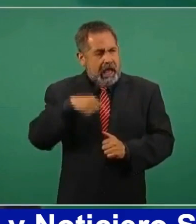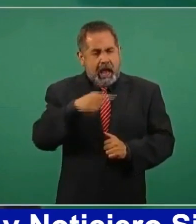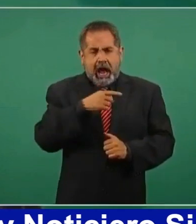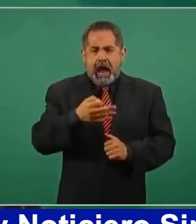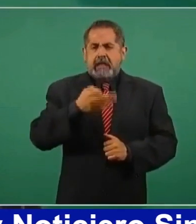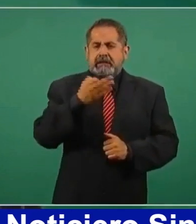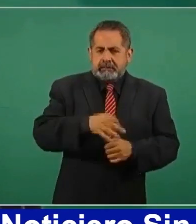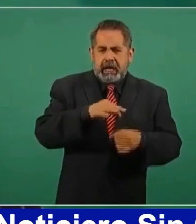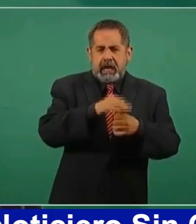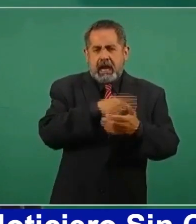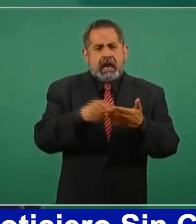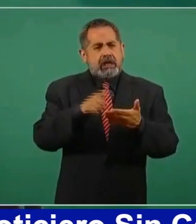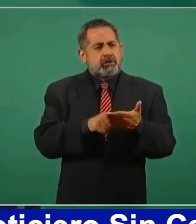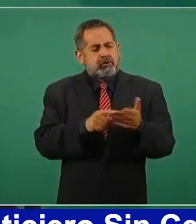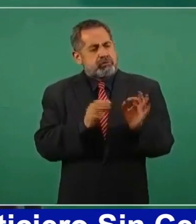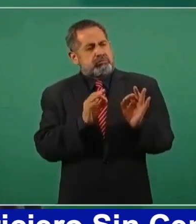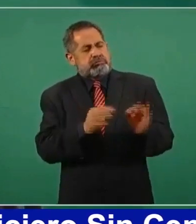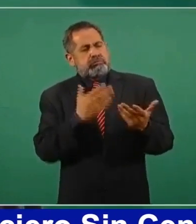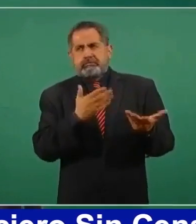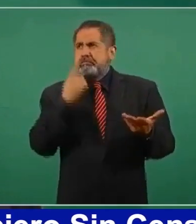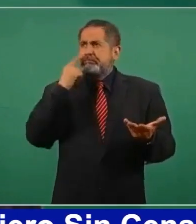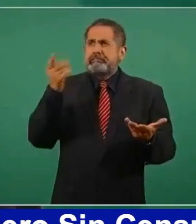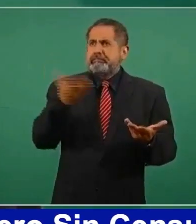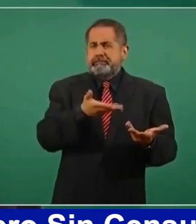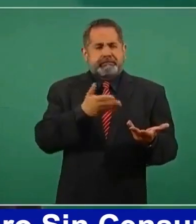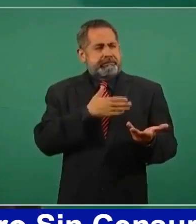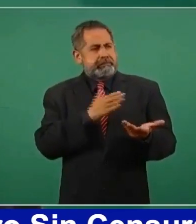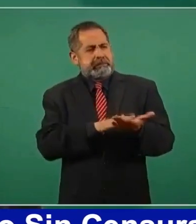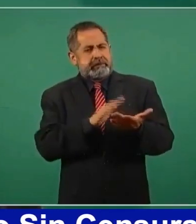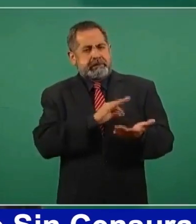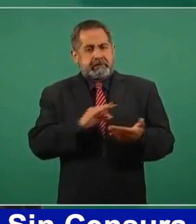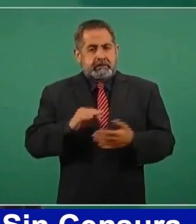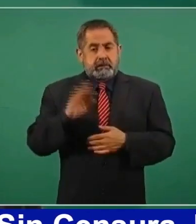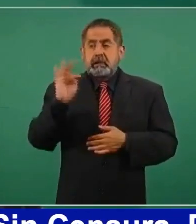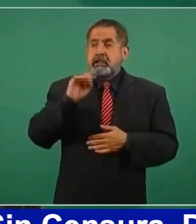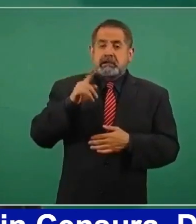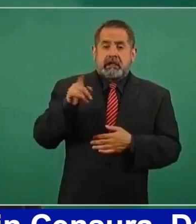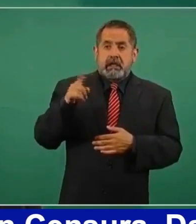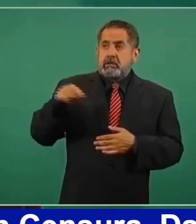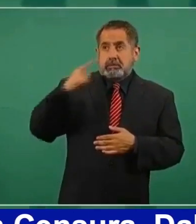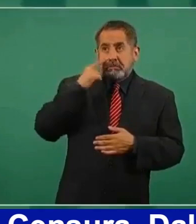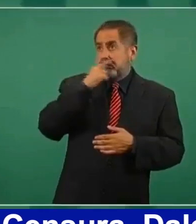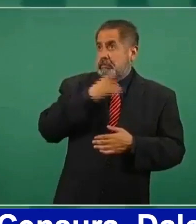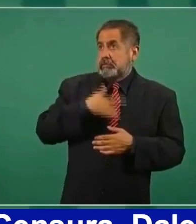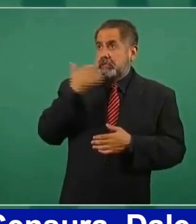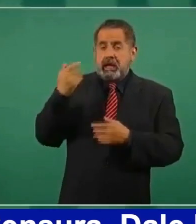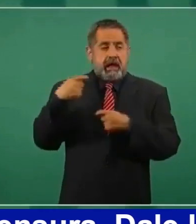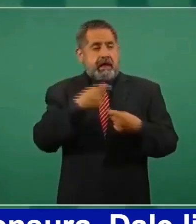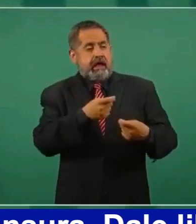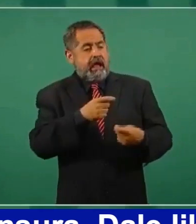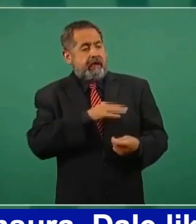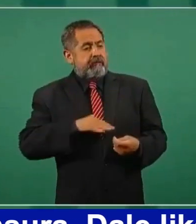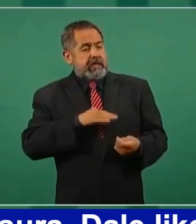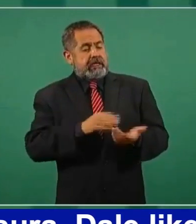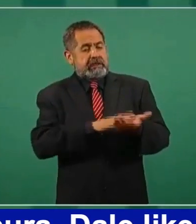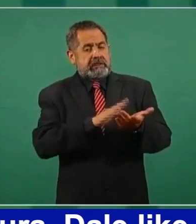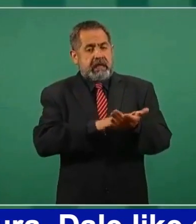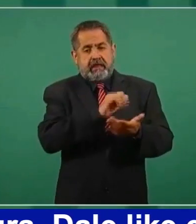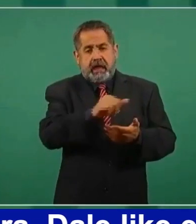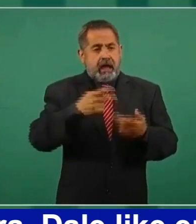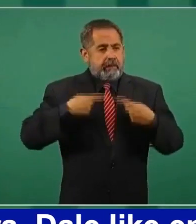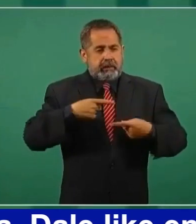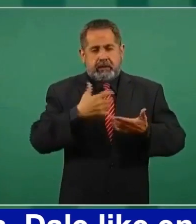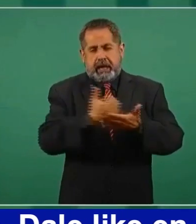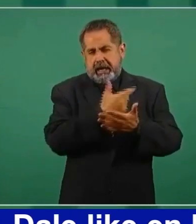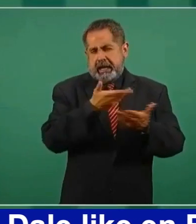la elección y que si lo decidían felicitaran al triunfador.